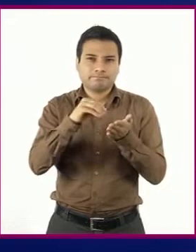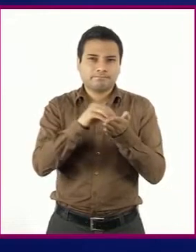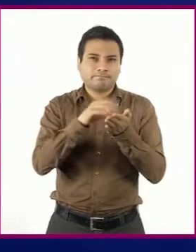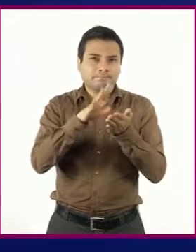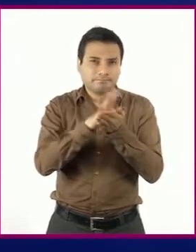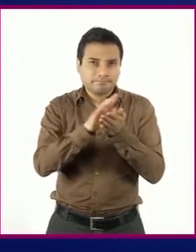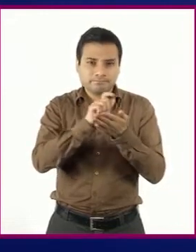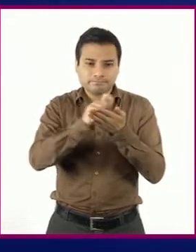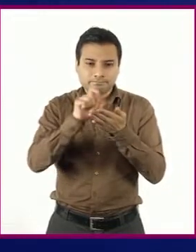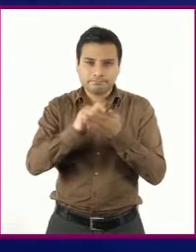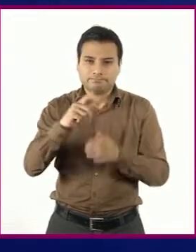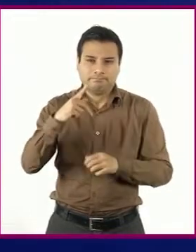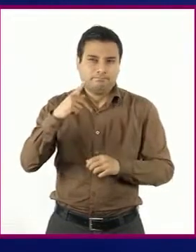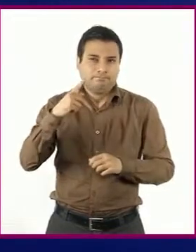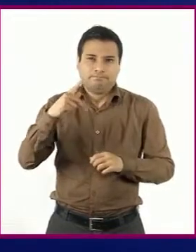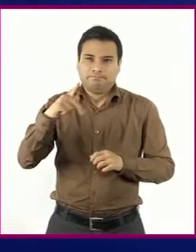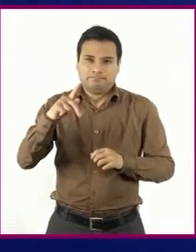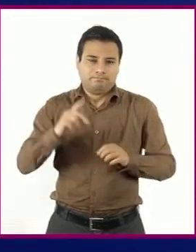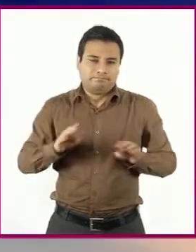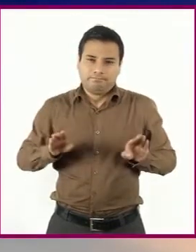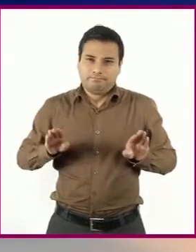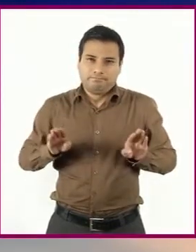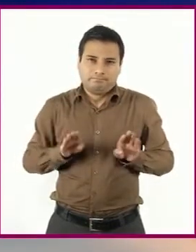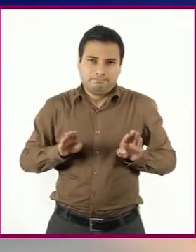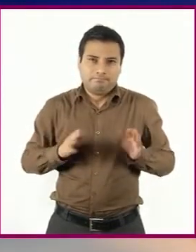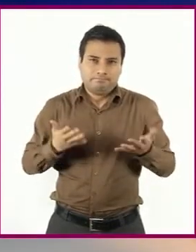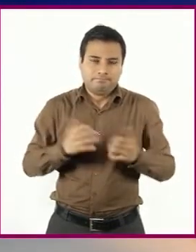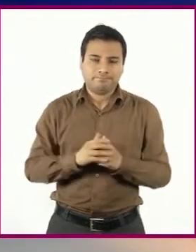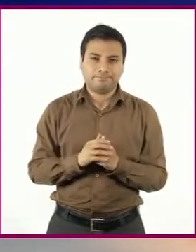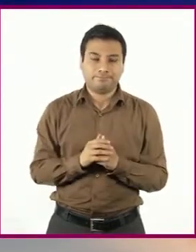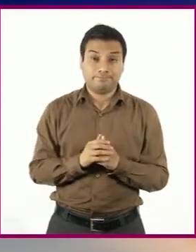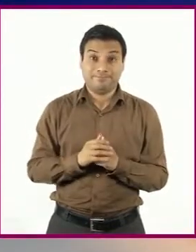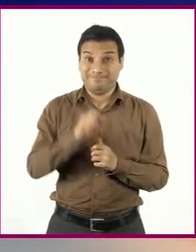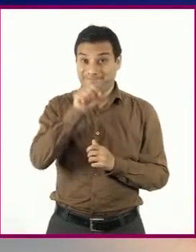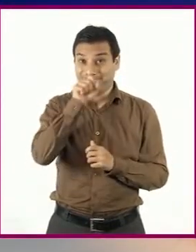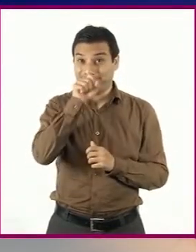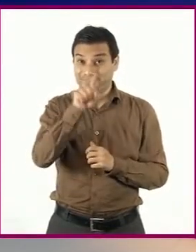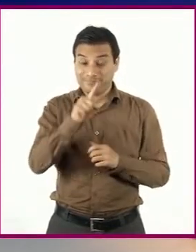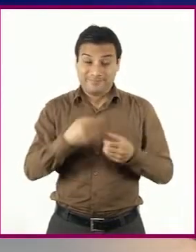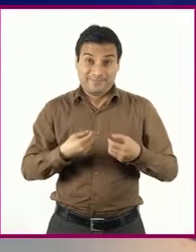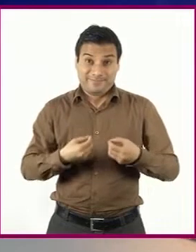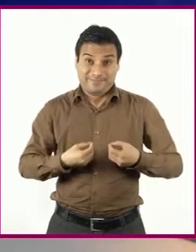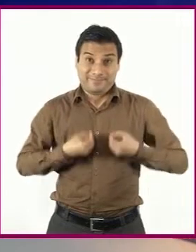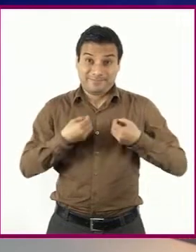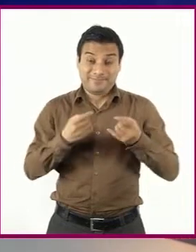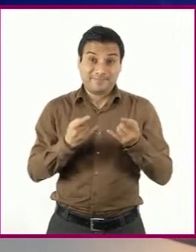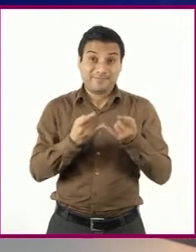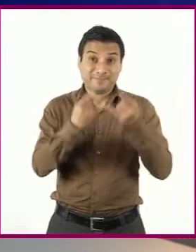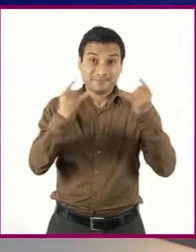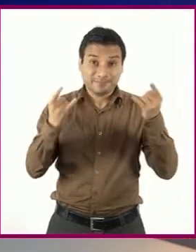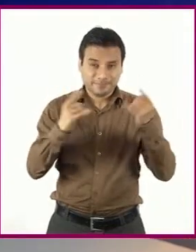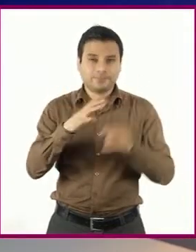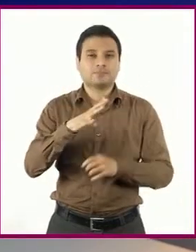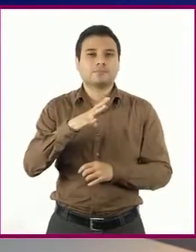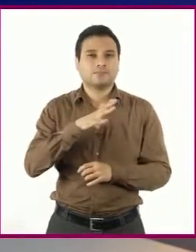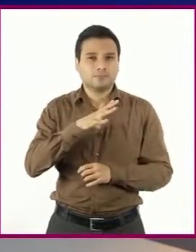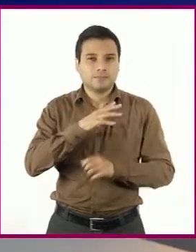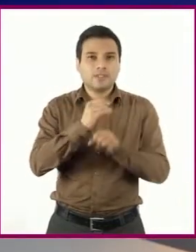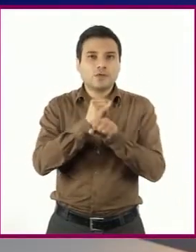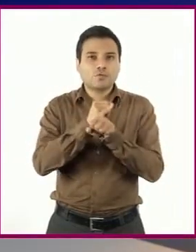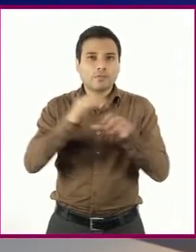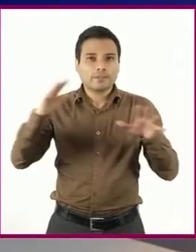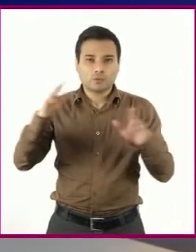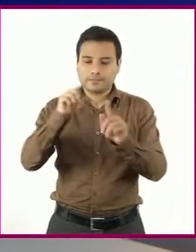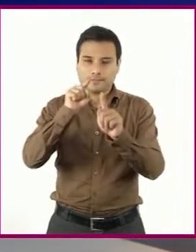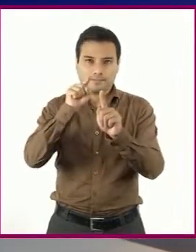Por otro lado, las autobiografías suelen contener información precisa sobre la